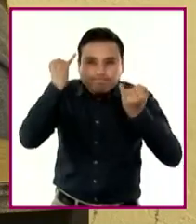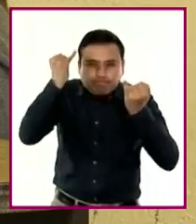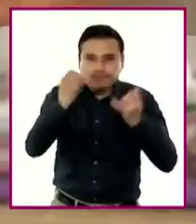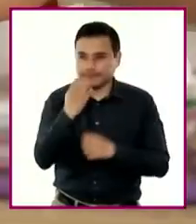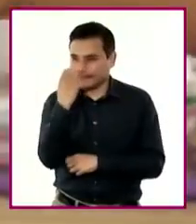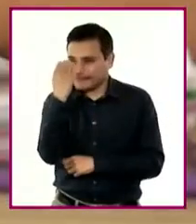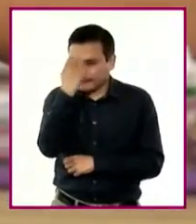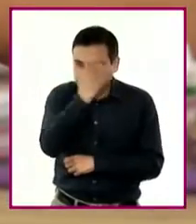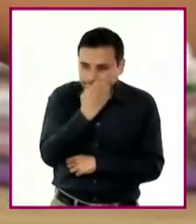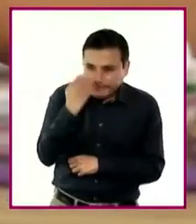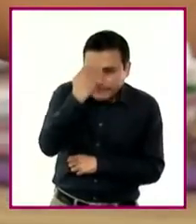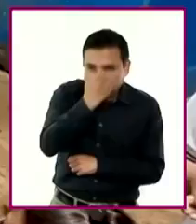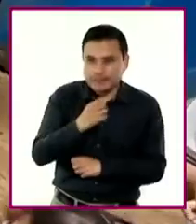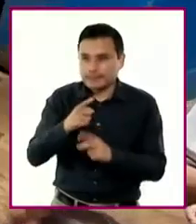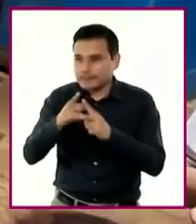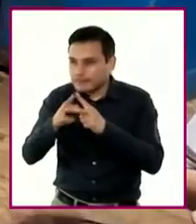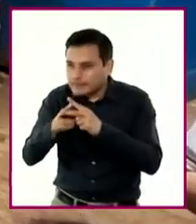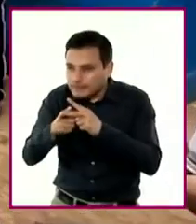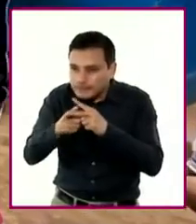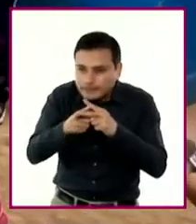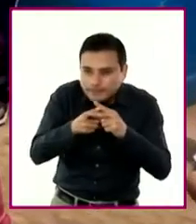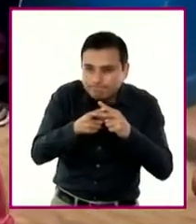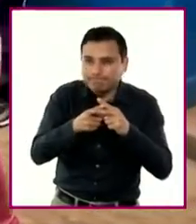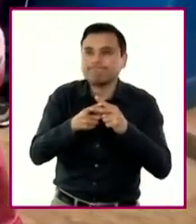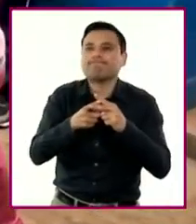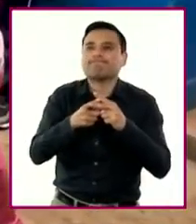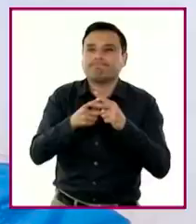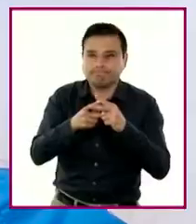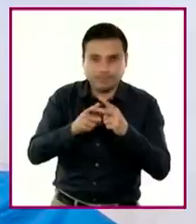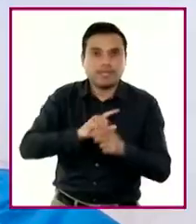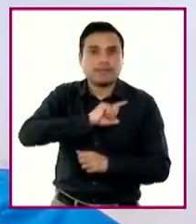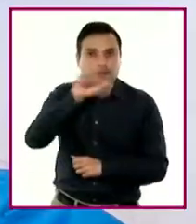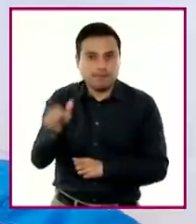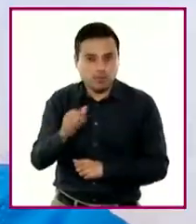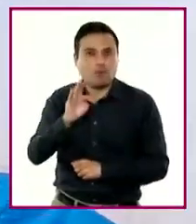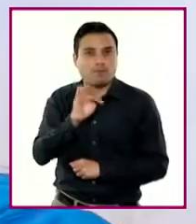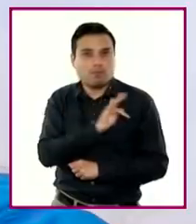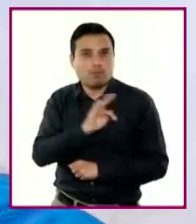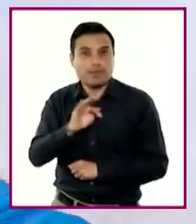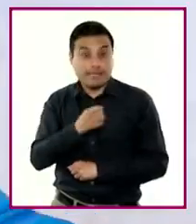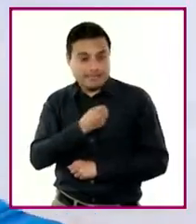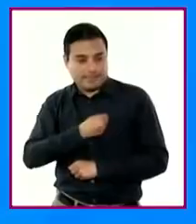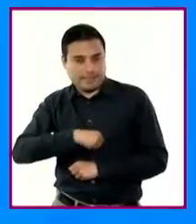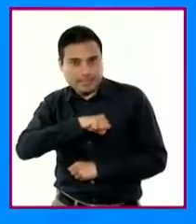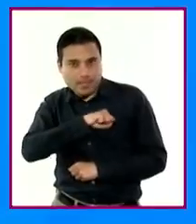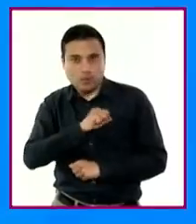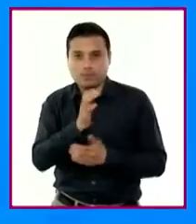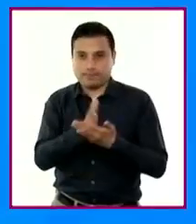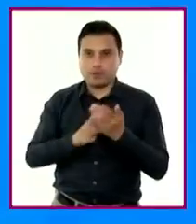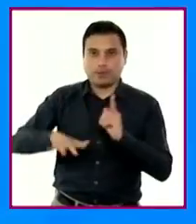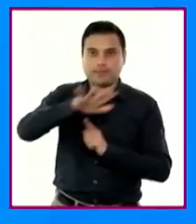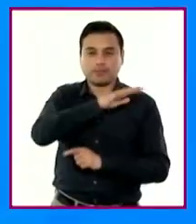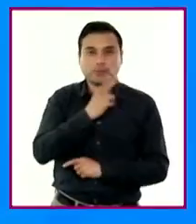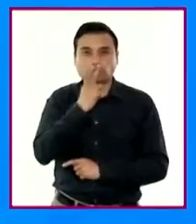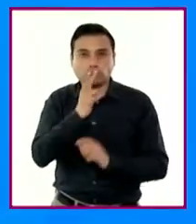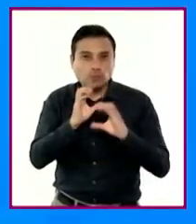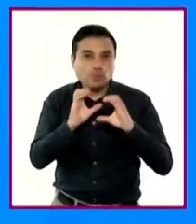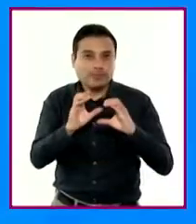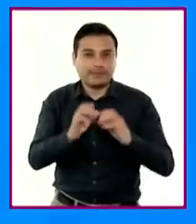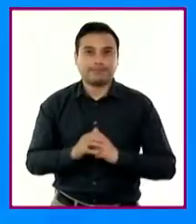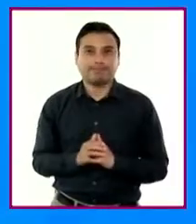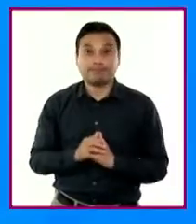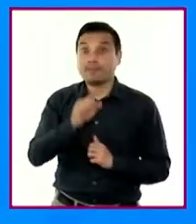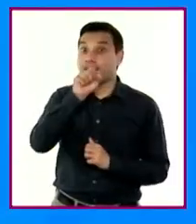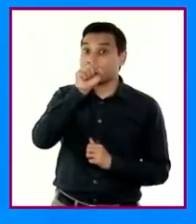y medición, identifiquen y practiquen acciones para el cuidado de la salud y del medio ambiente, busquen y analicen información